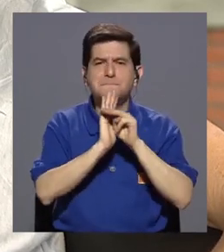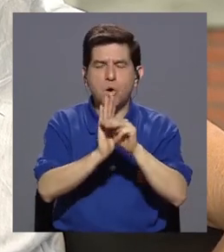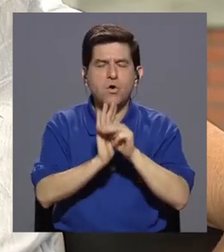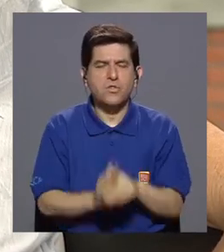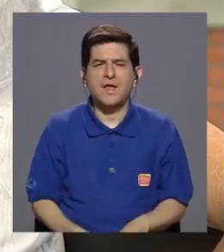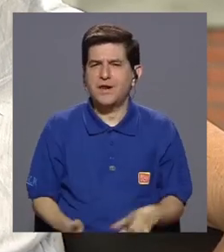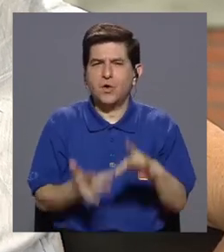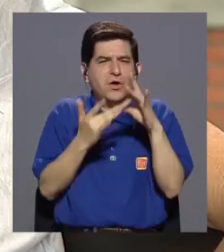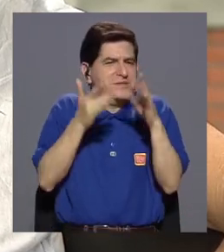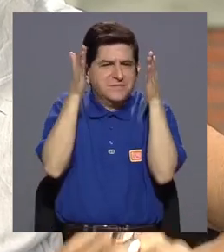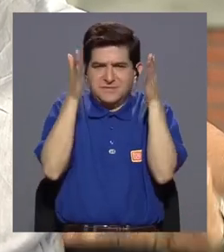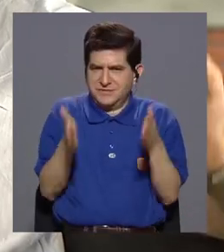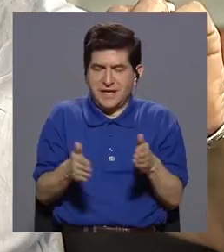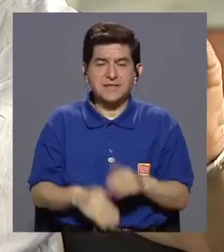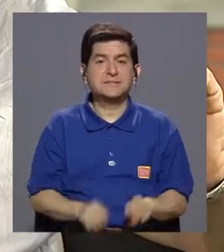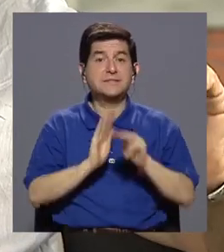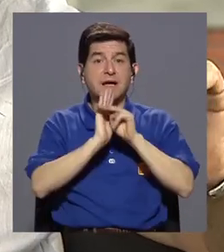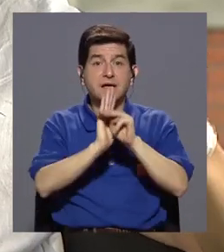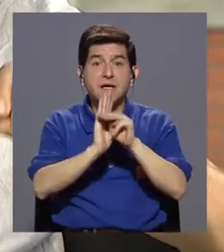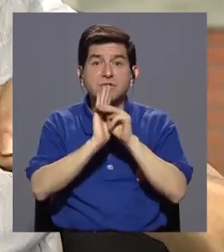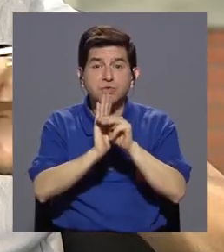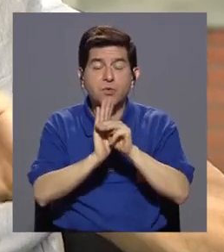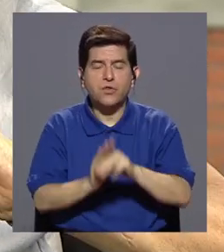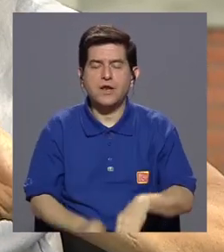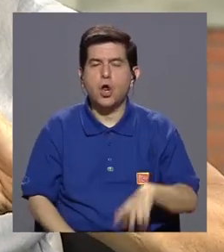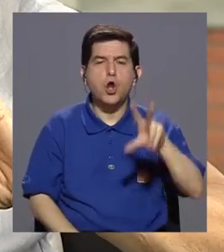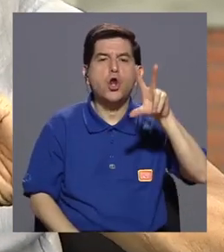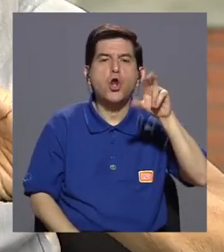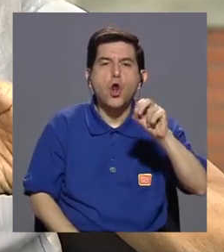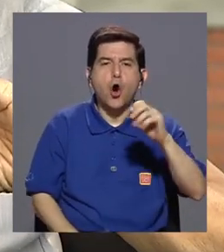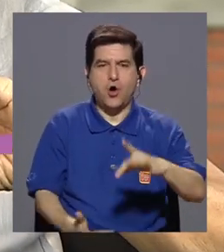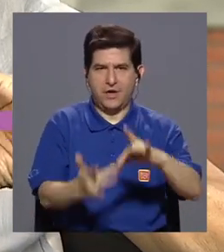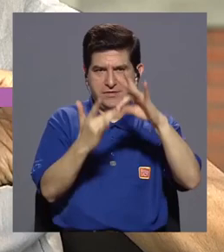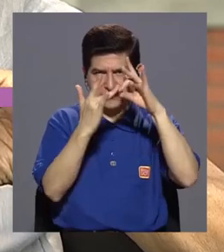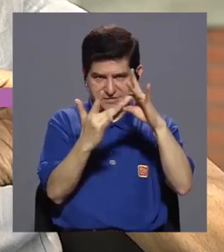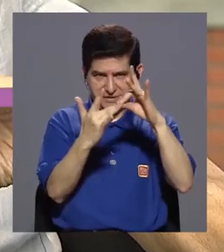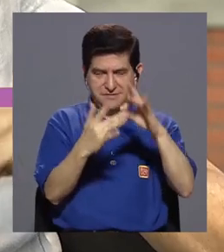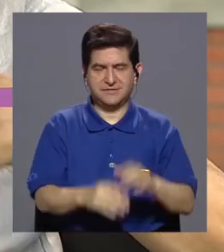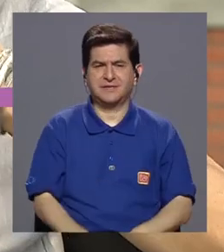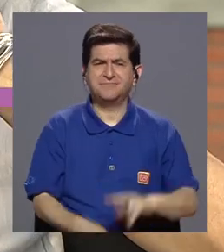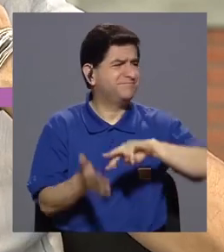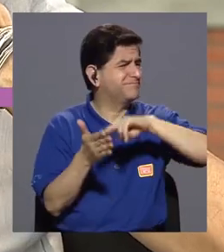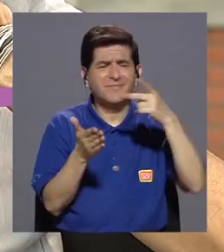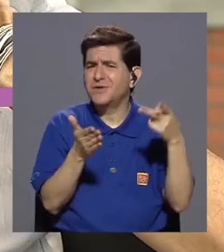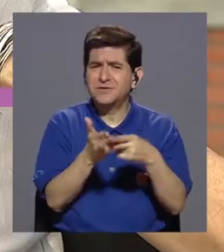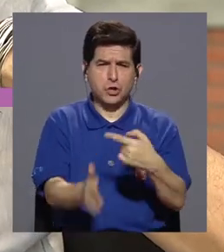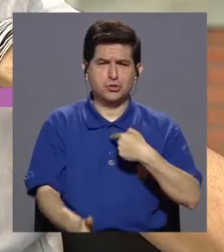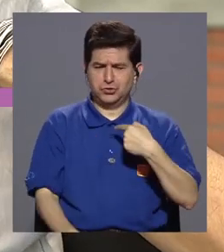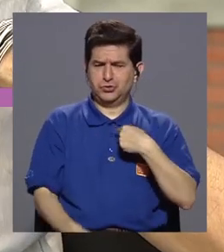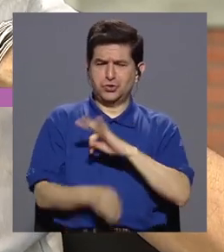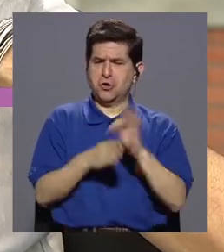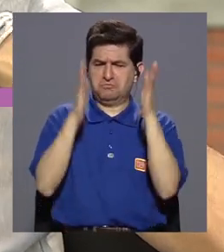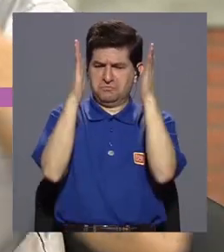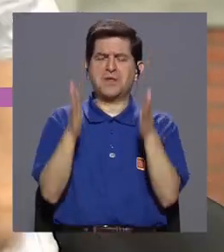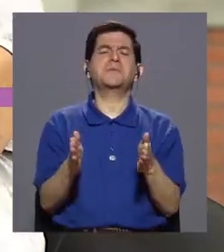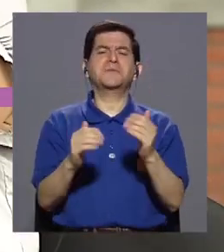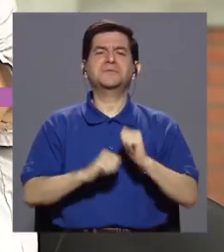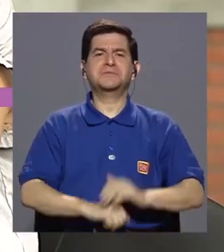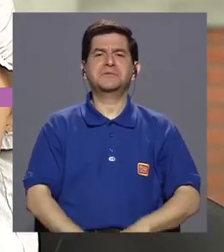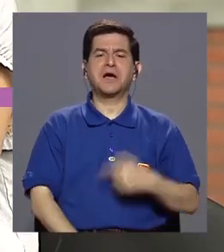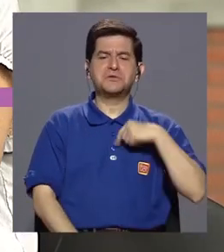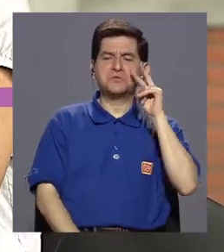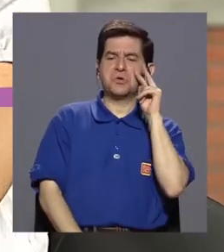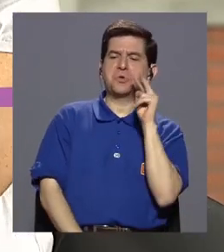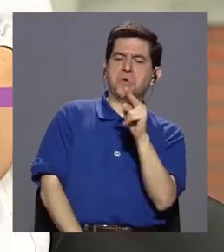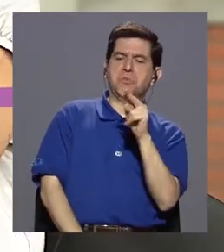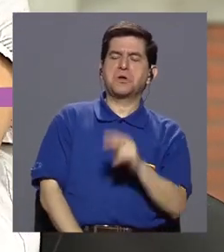experto, sino de un modelo no experto. Es decir, no se trata de, bueno, yo soy la terapeuta, entonces